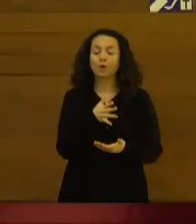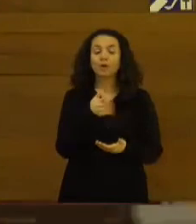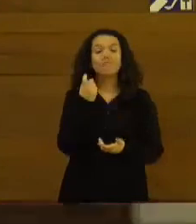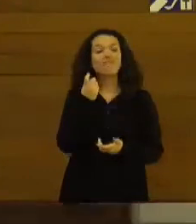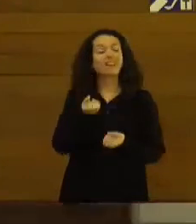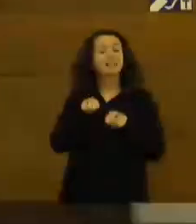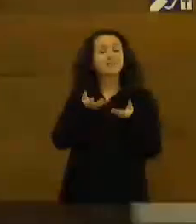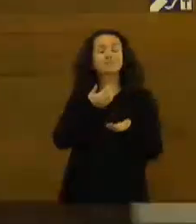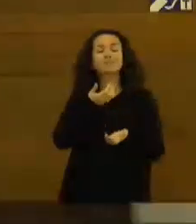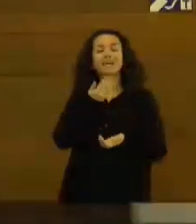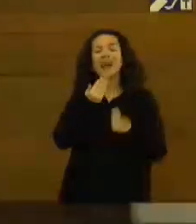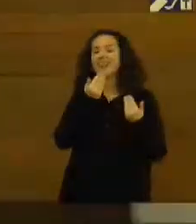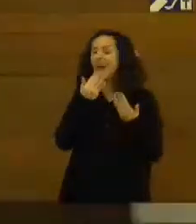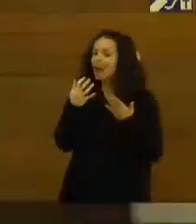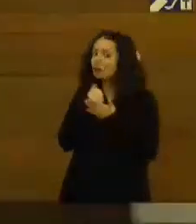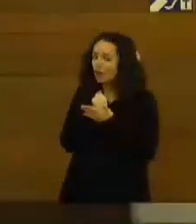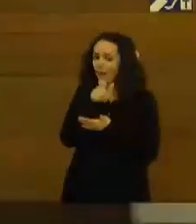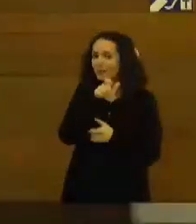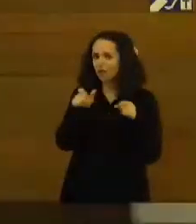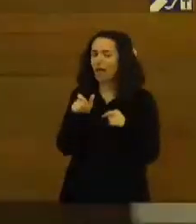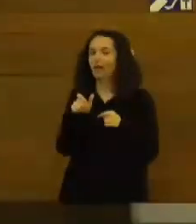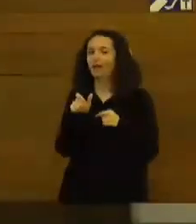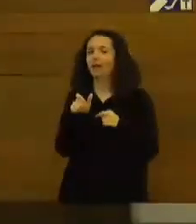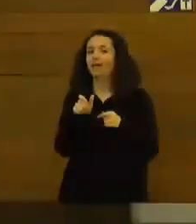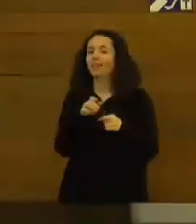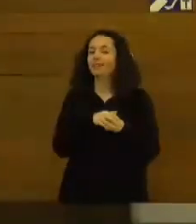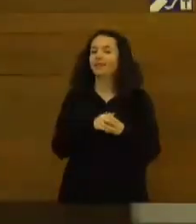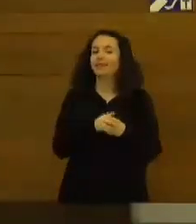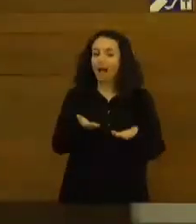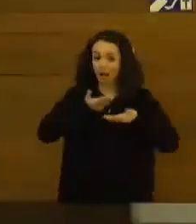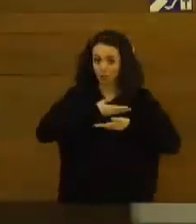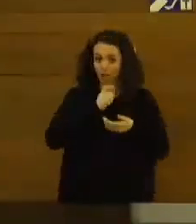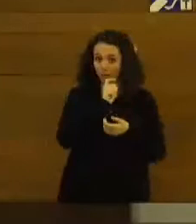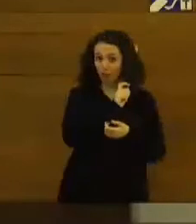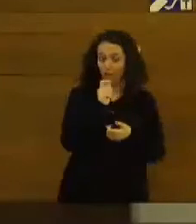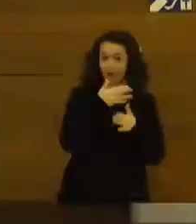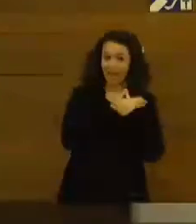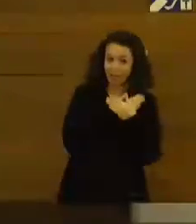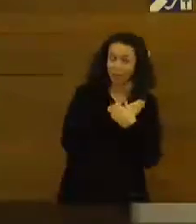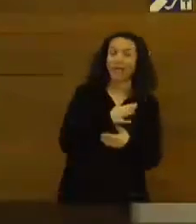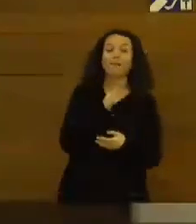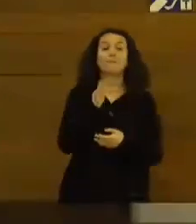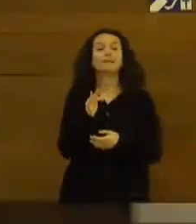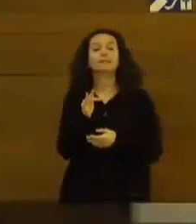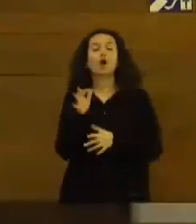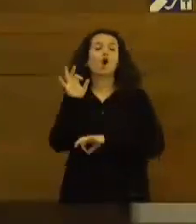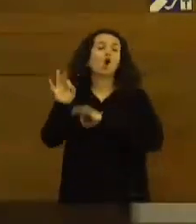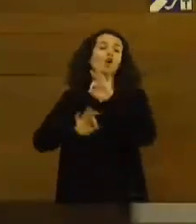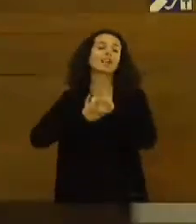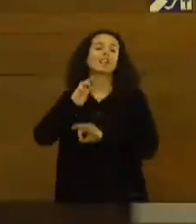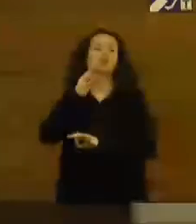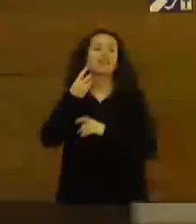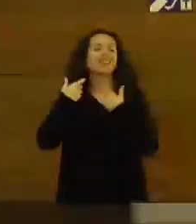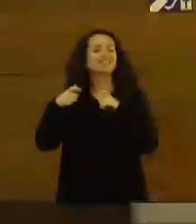agradecer a todos los que directa o indirectamente no solo ayudan a la fundación Natursi sino también a todas las organizaciones desde el tercer